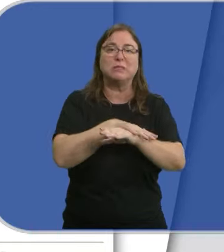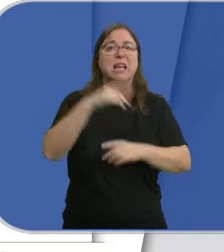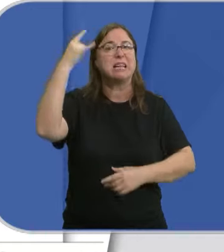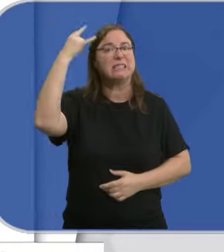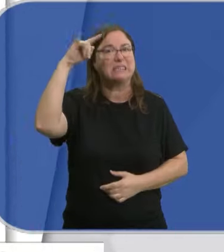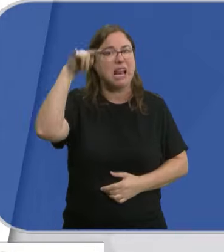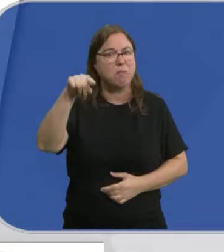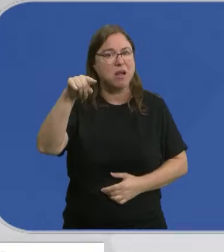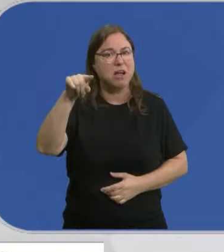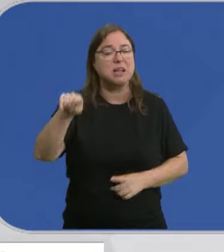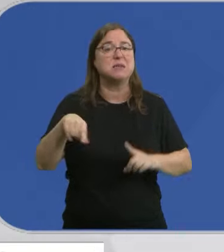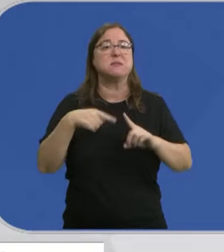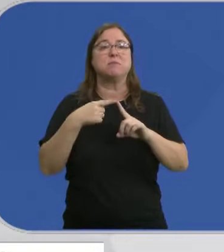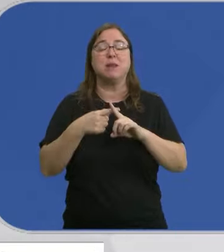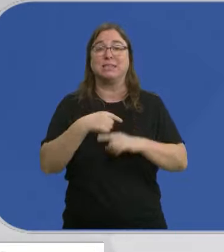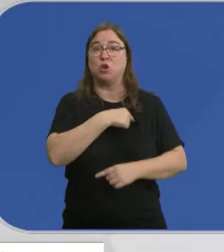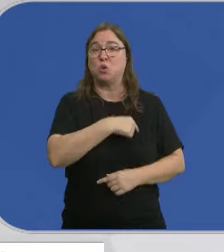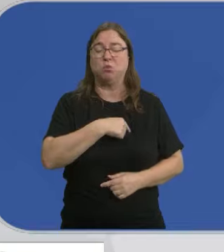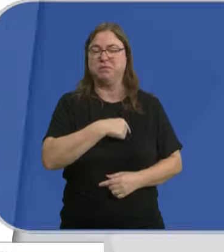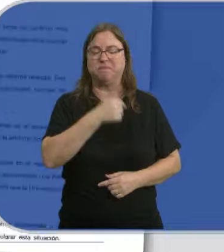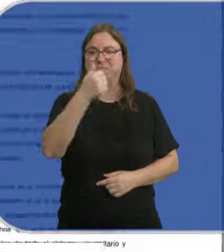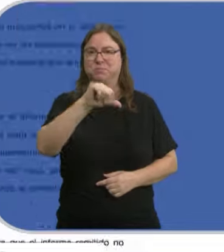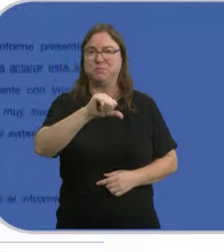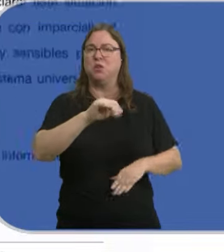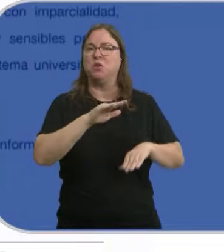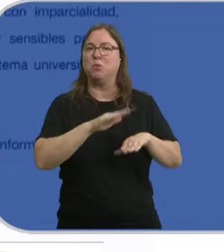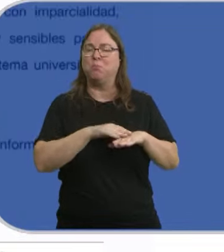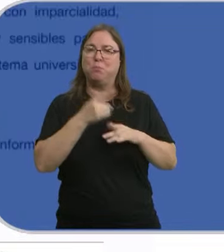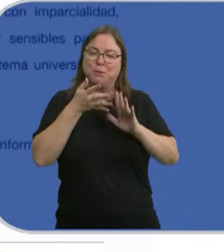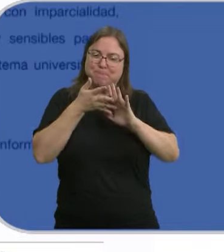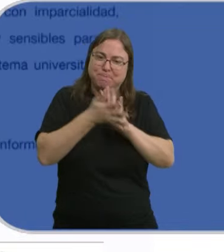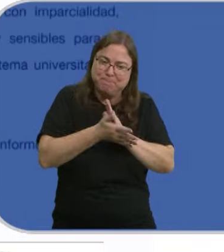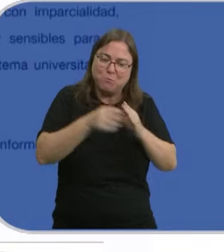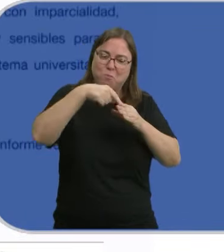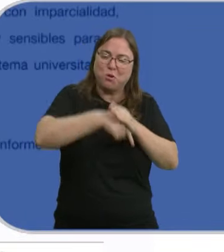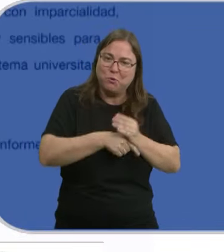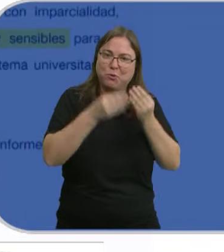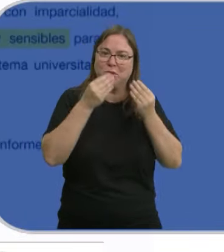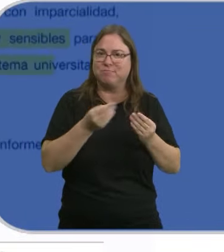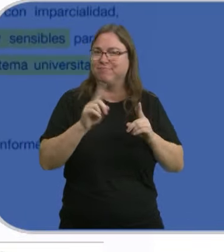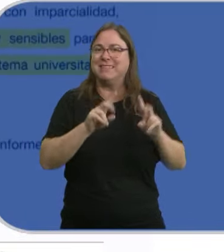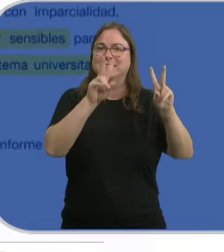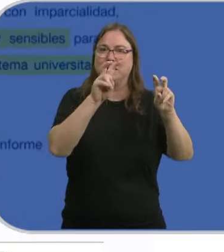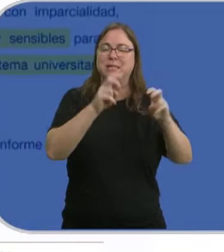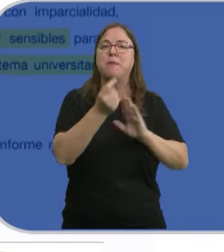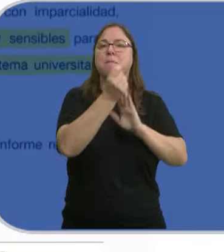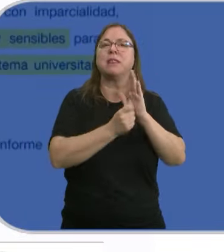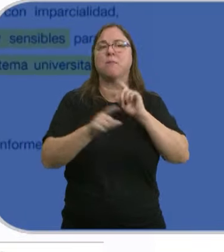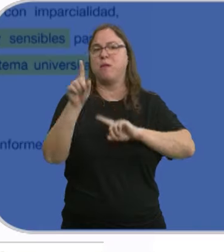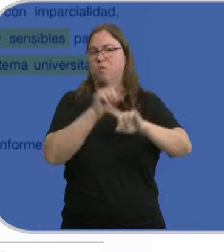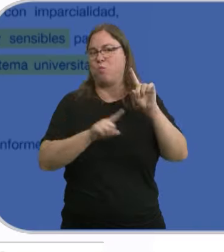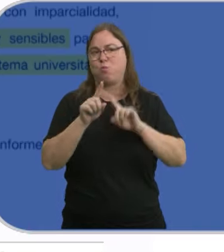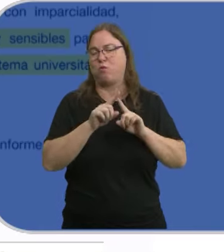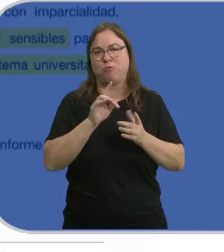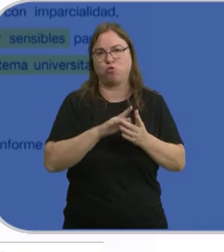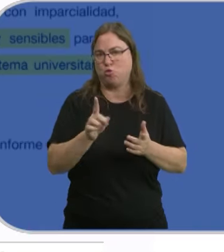Salamanca, y que, sin embargo, el Comité rechaza porque entiende que no aborda con suficiente profundidad los principales problemas